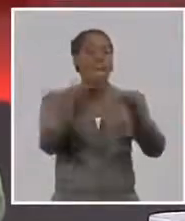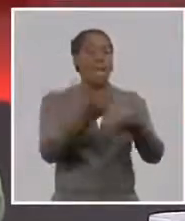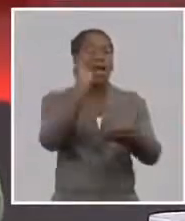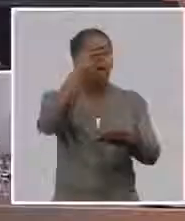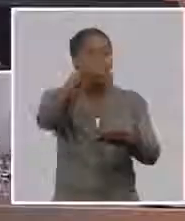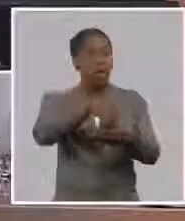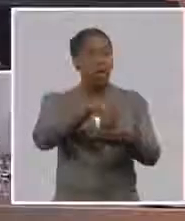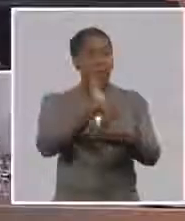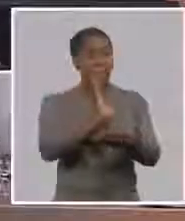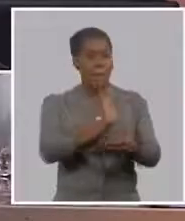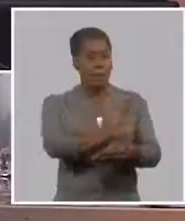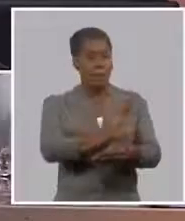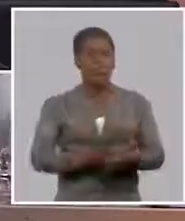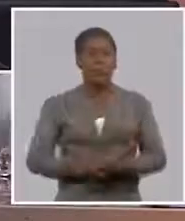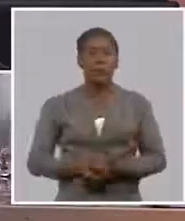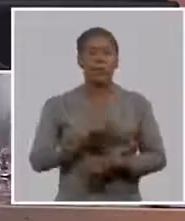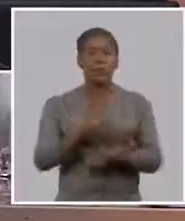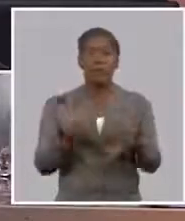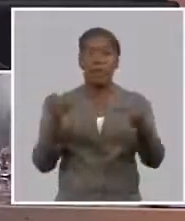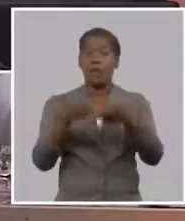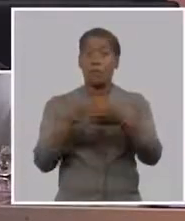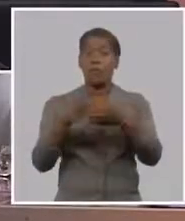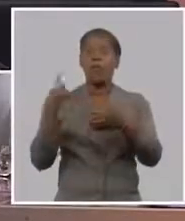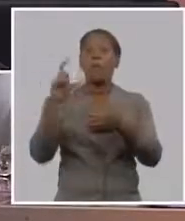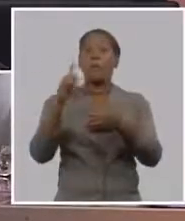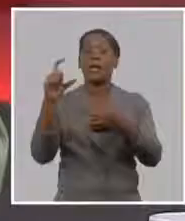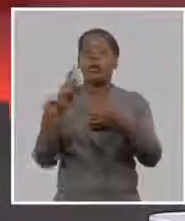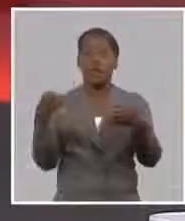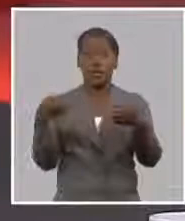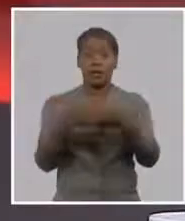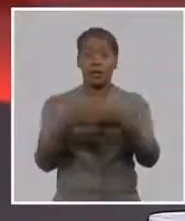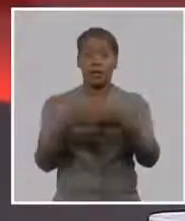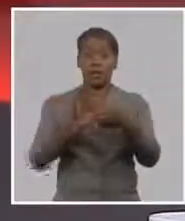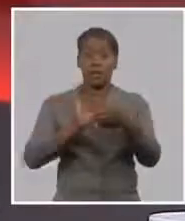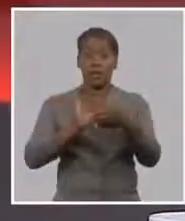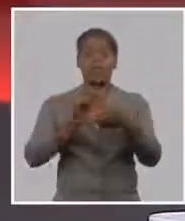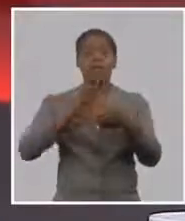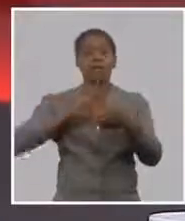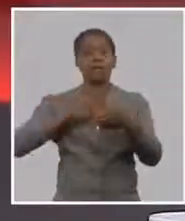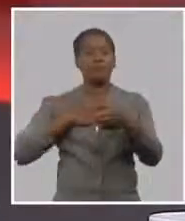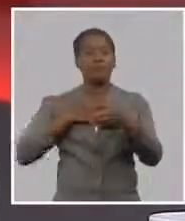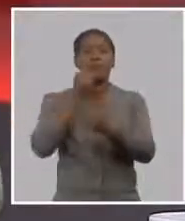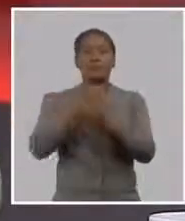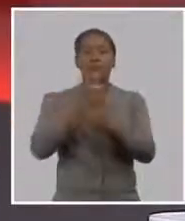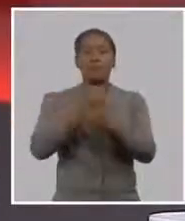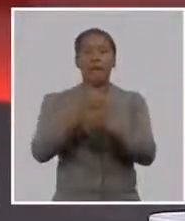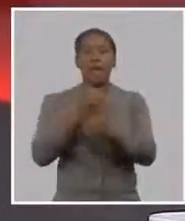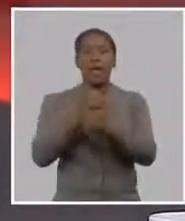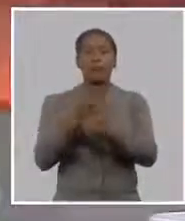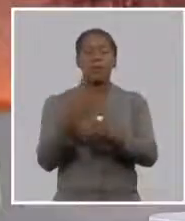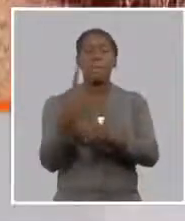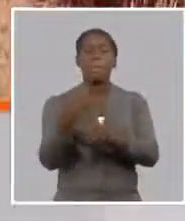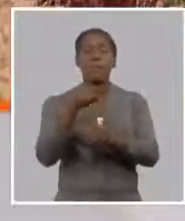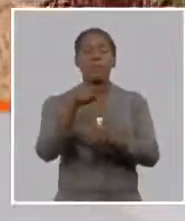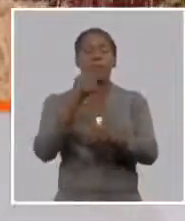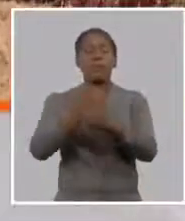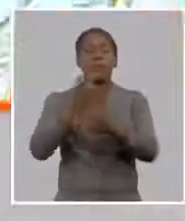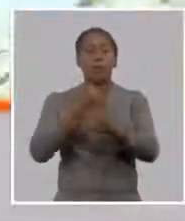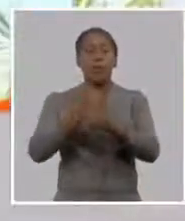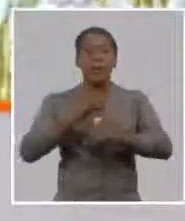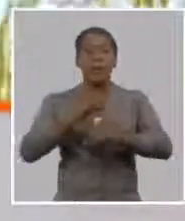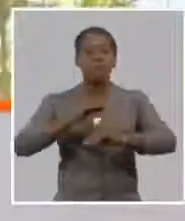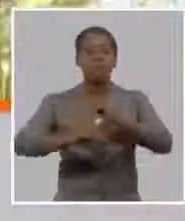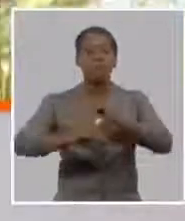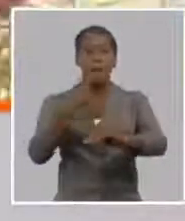las VPC como cooperativas no estaban en la actividad de intermediación de seguro y bueno las vamos a incorporar para que el servicio de